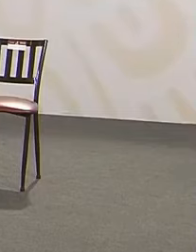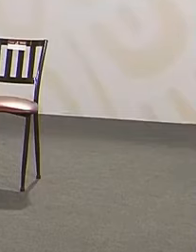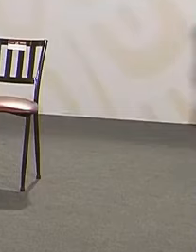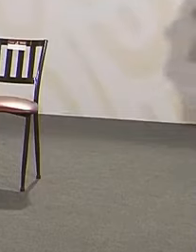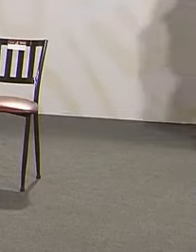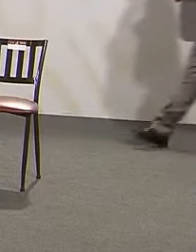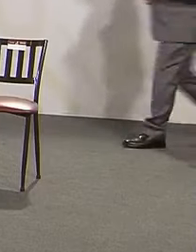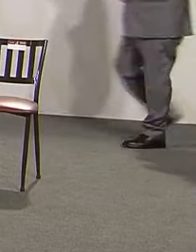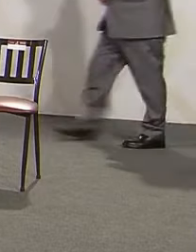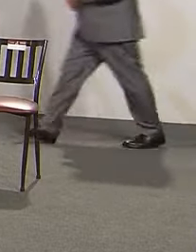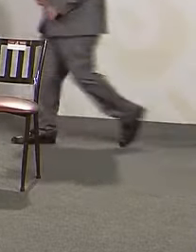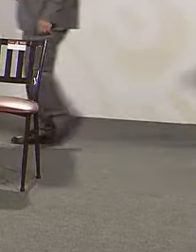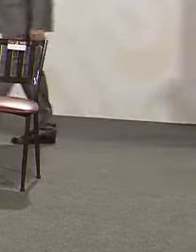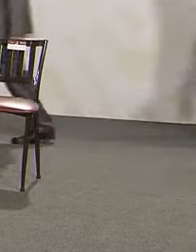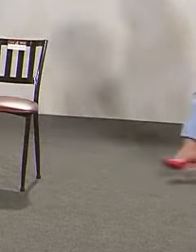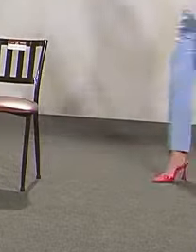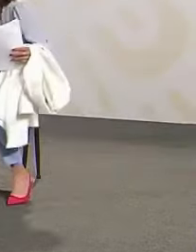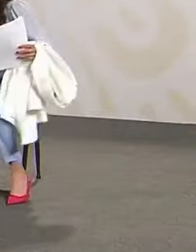¡Gracias! ¡Ánimo!